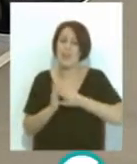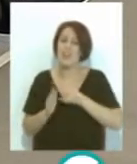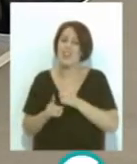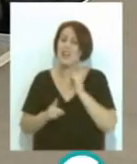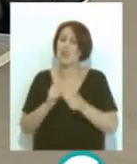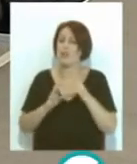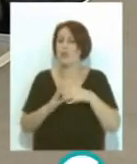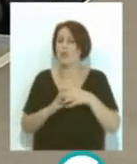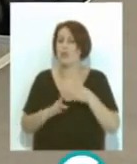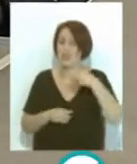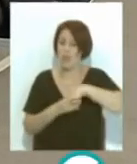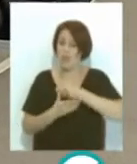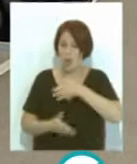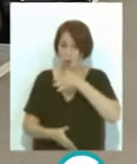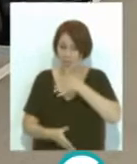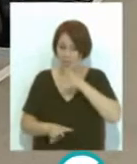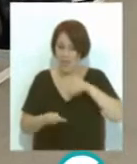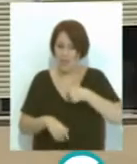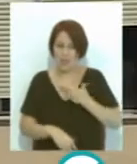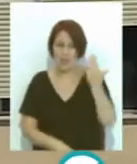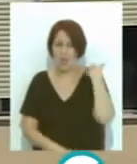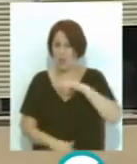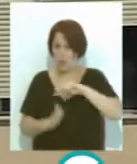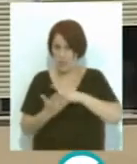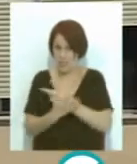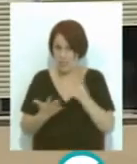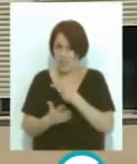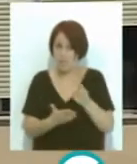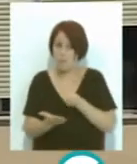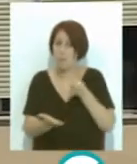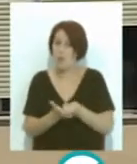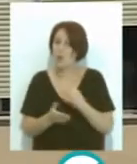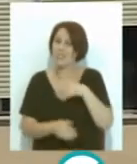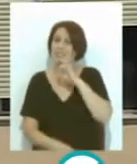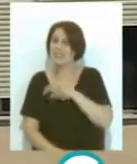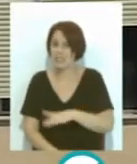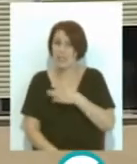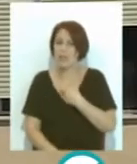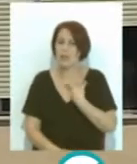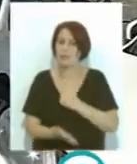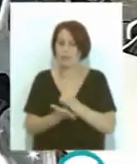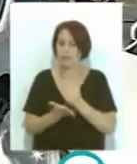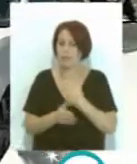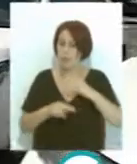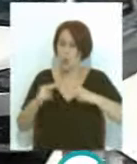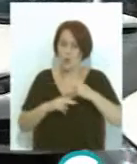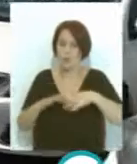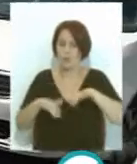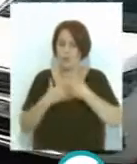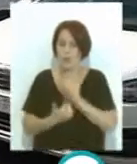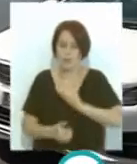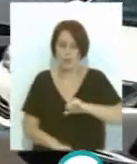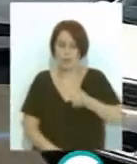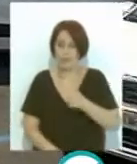infraestructuras de aguas de Cádiz que data de 2017 El coste ha sido financiado por el canon de obras aprobado por el pleno del